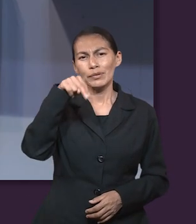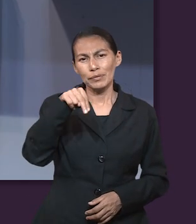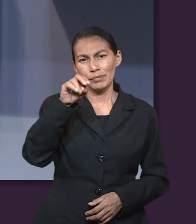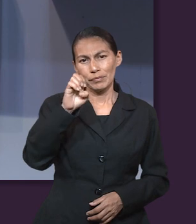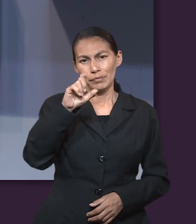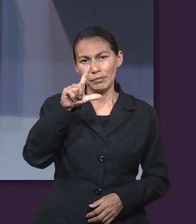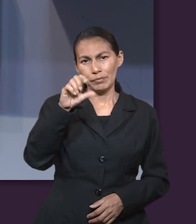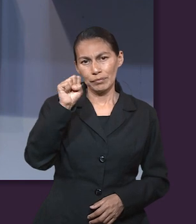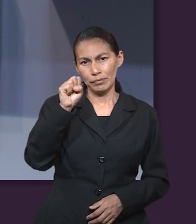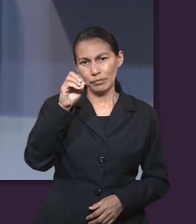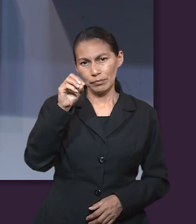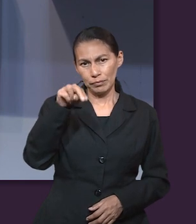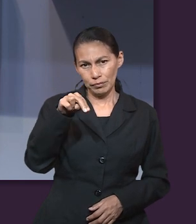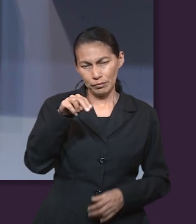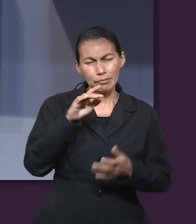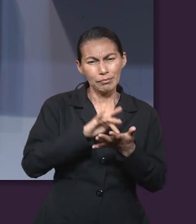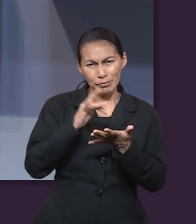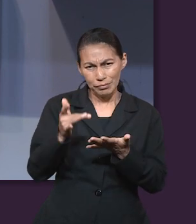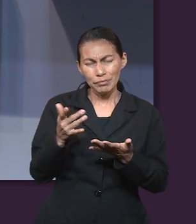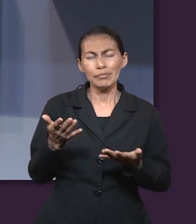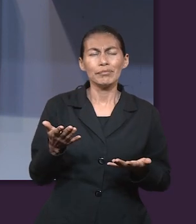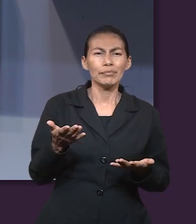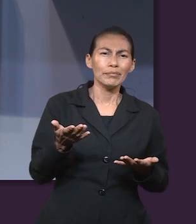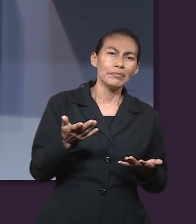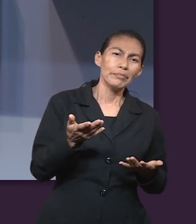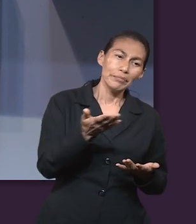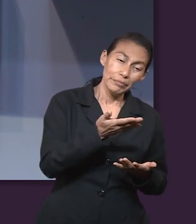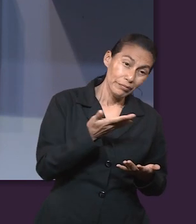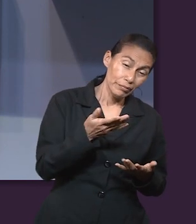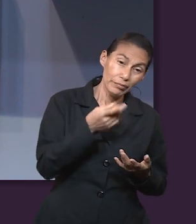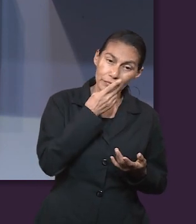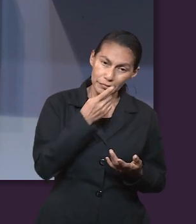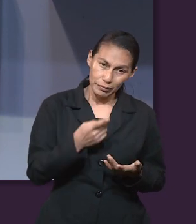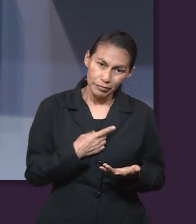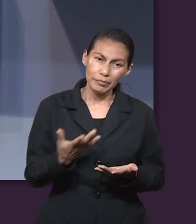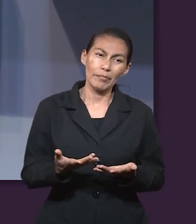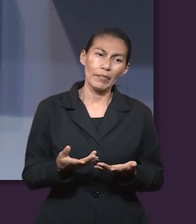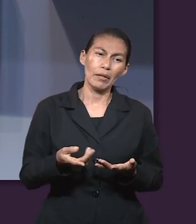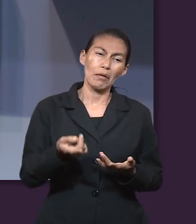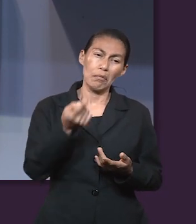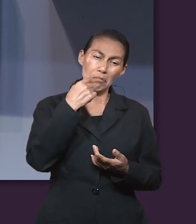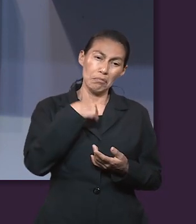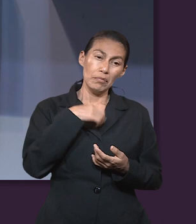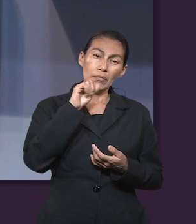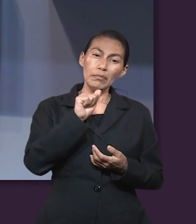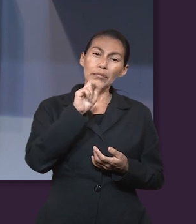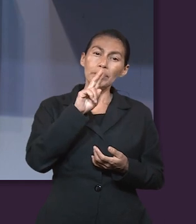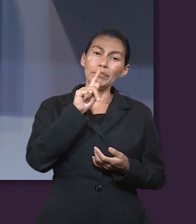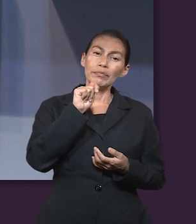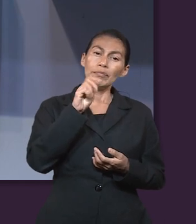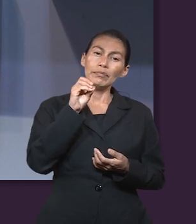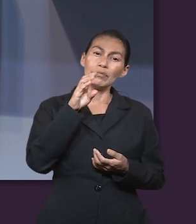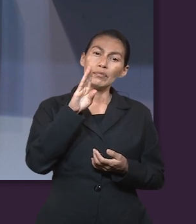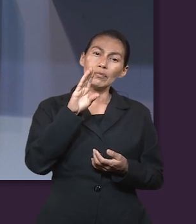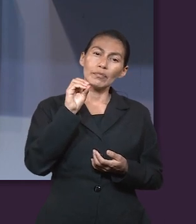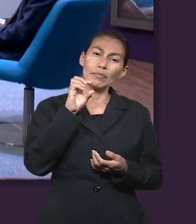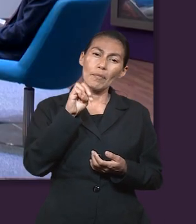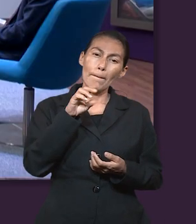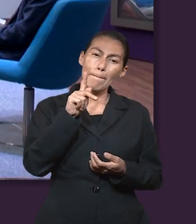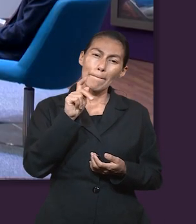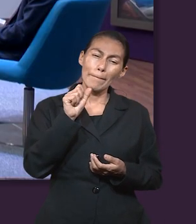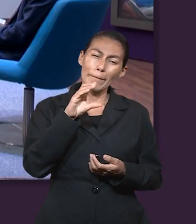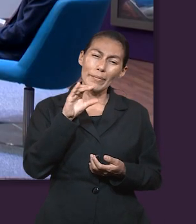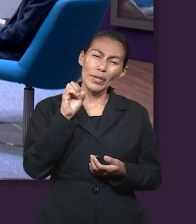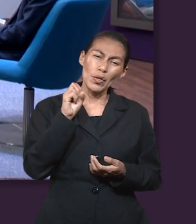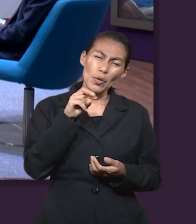Agradecemos al Pastor Nelson por estos comentarios tan interesantes respecto de la autocompasión y creo que si analizamos la